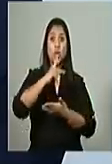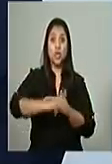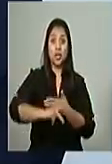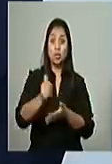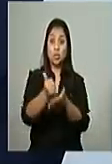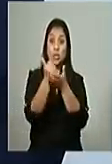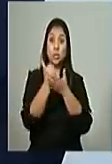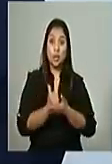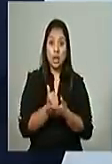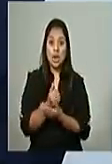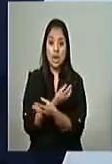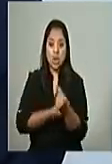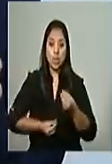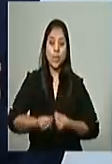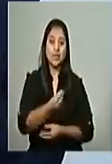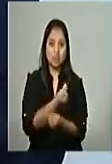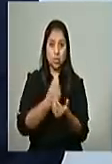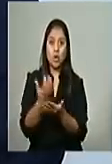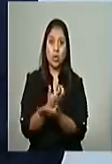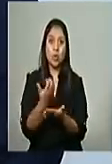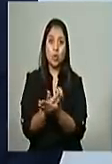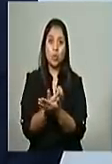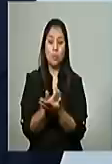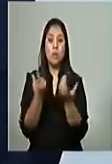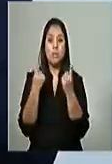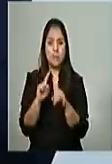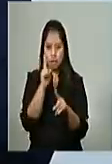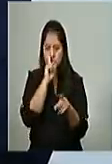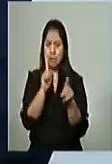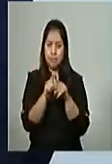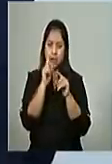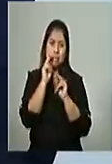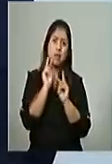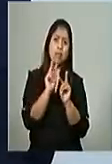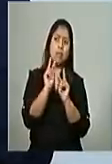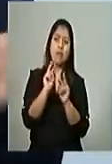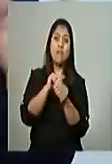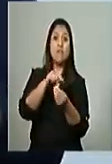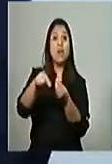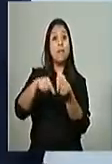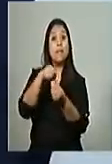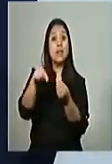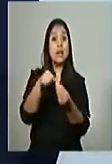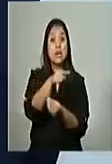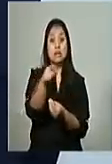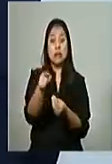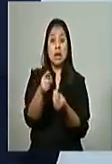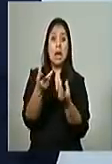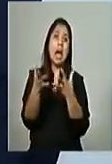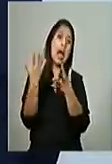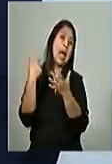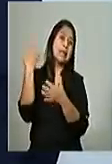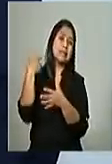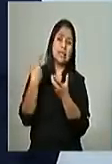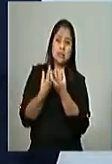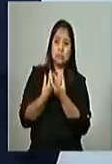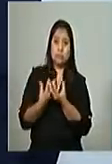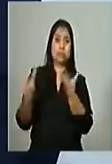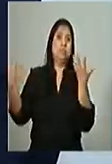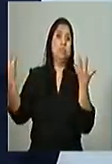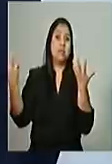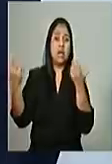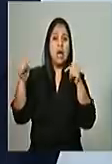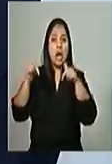recuperación. Y vamos a ver también incluso familias reunidas que se habían separado. Pero